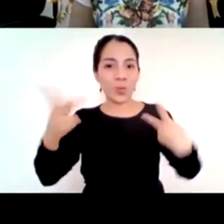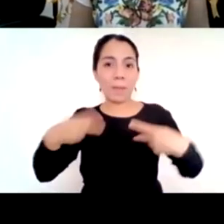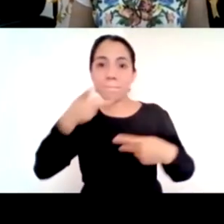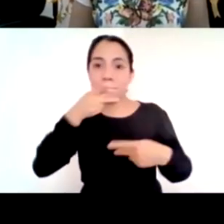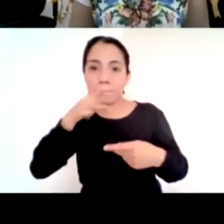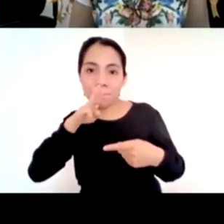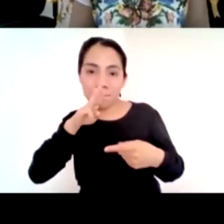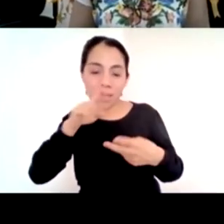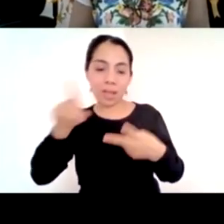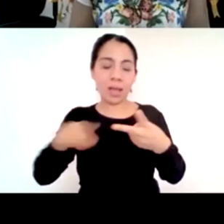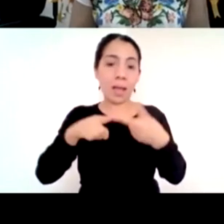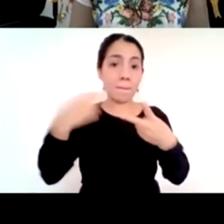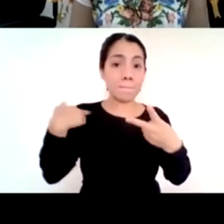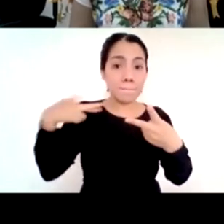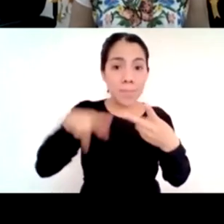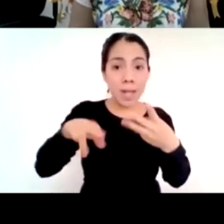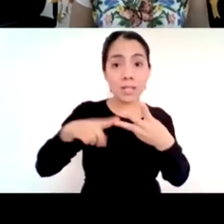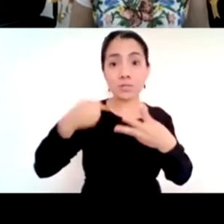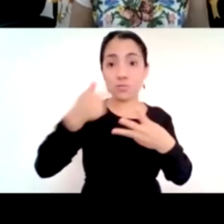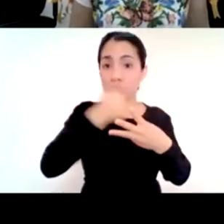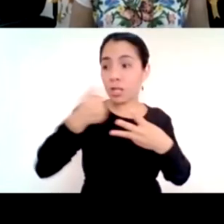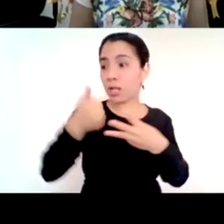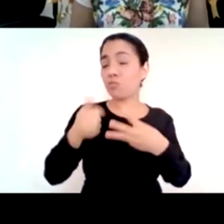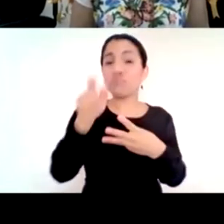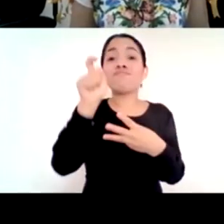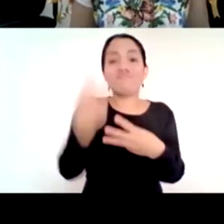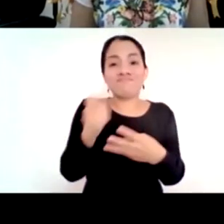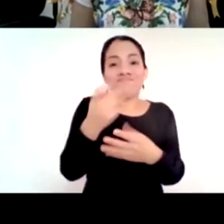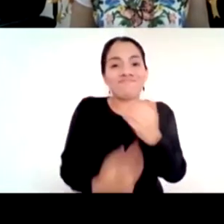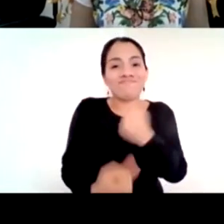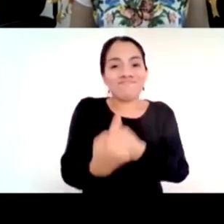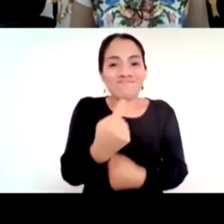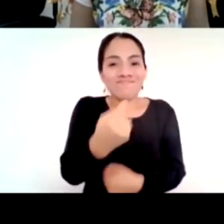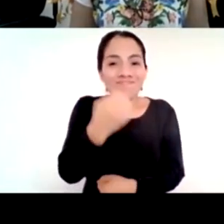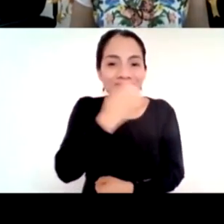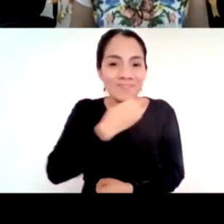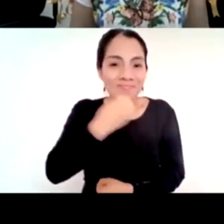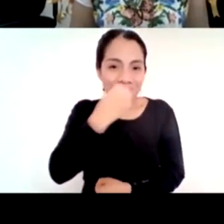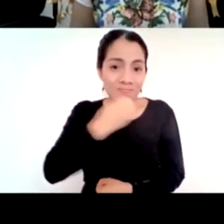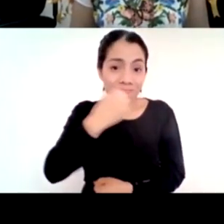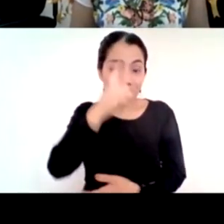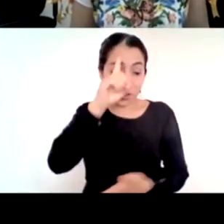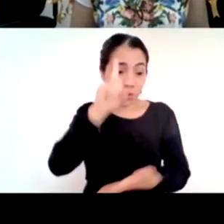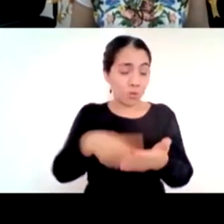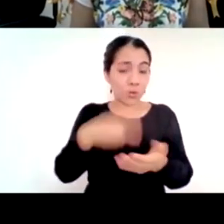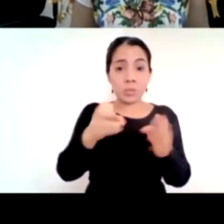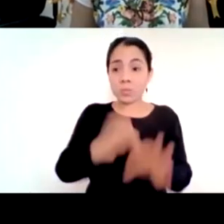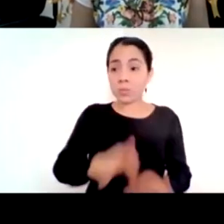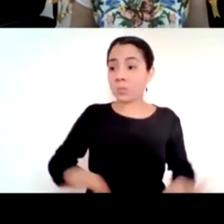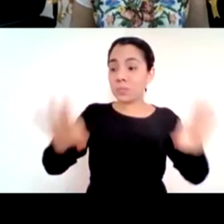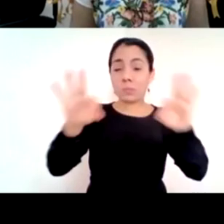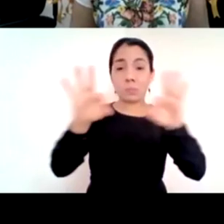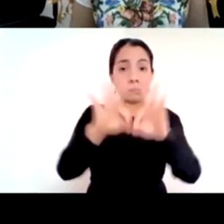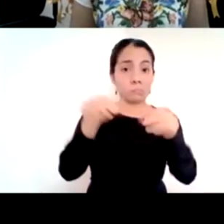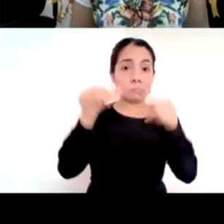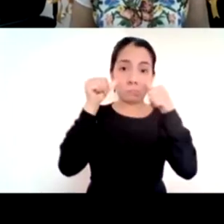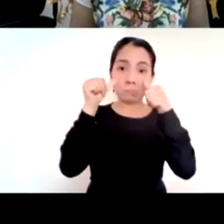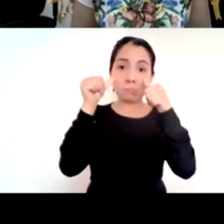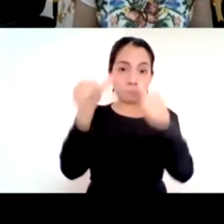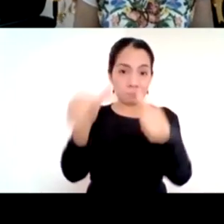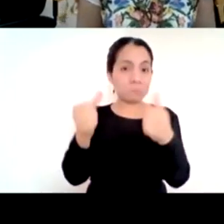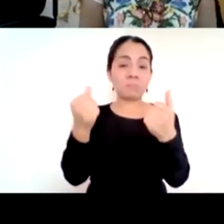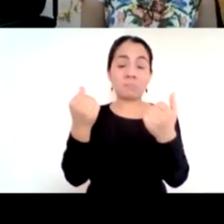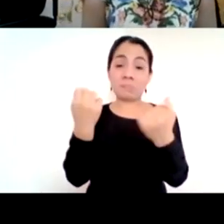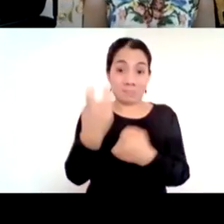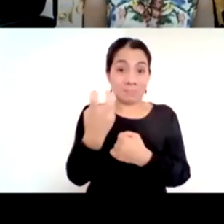comunidades que están vivas más vivas que nunca y me parece fundamental y tercero agradecer